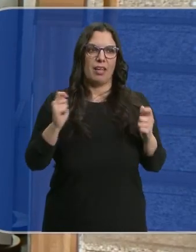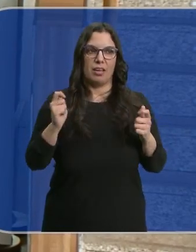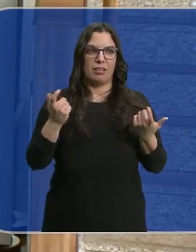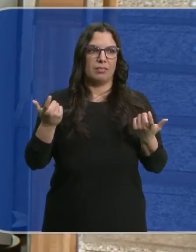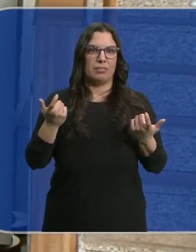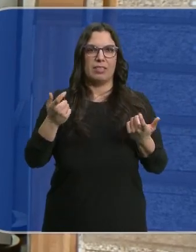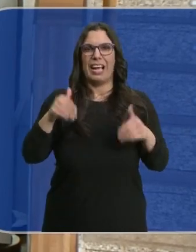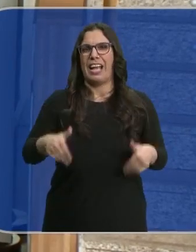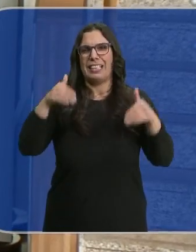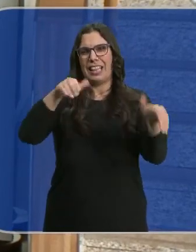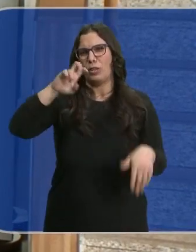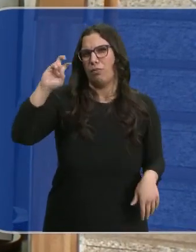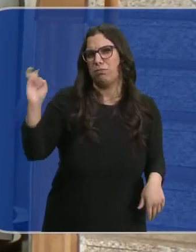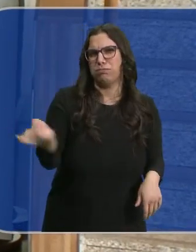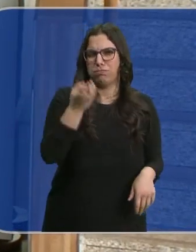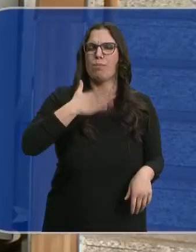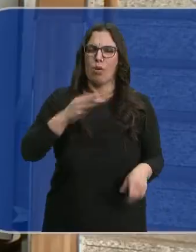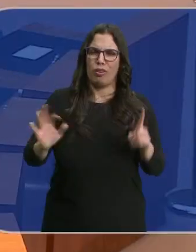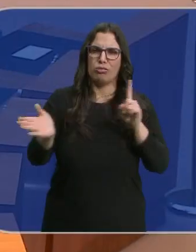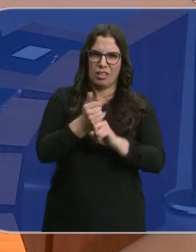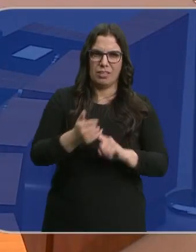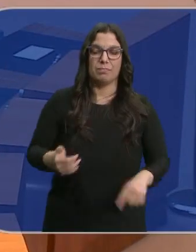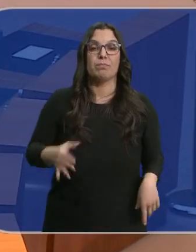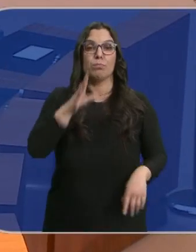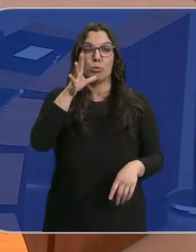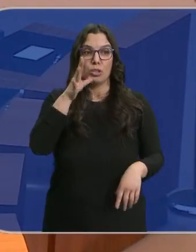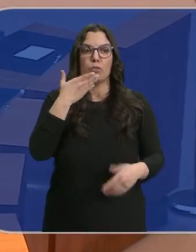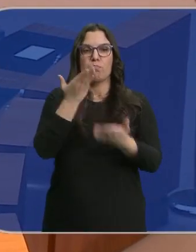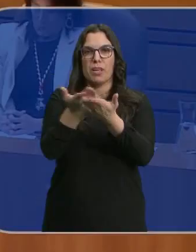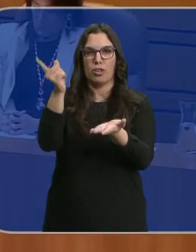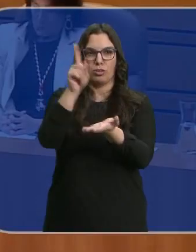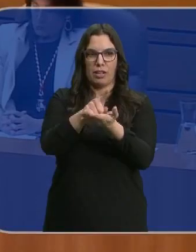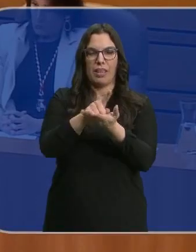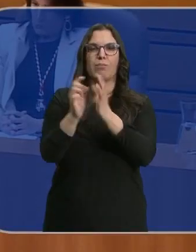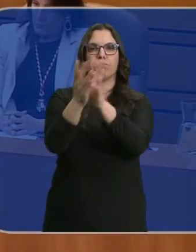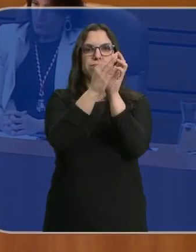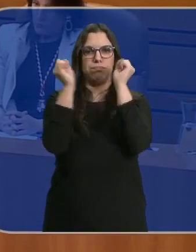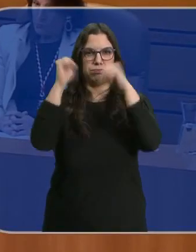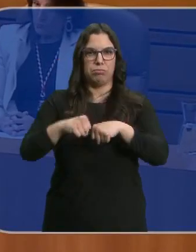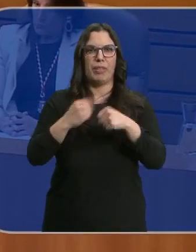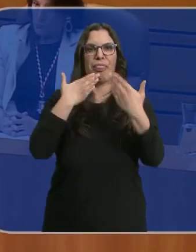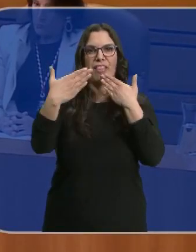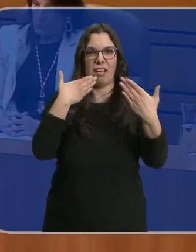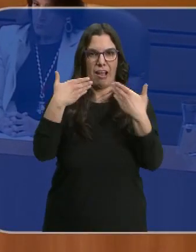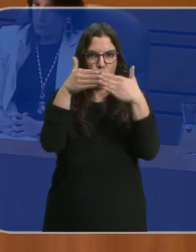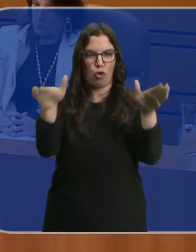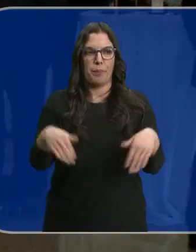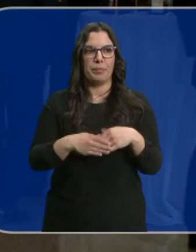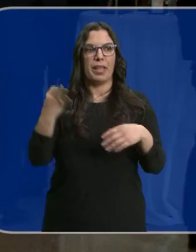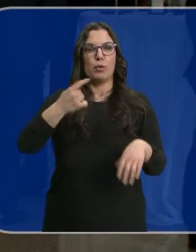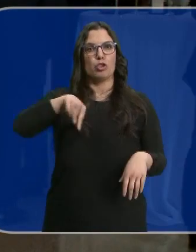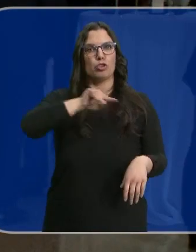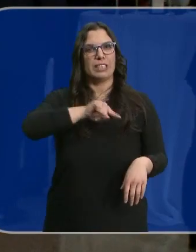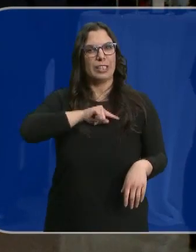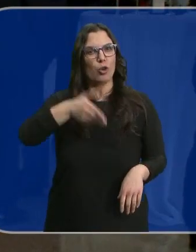muchos candidatos para haberla conseguido. Por eso se ha vuelto a pedir consenso y diálogo. Estar orgullosos como estamos